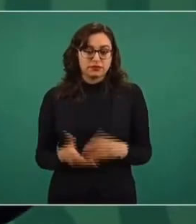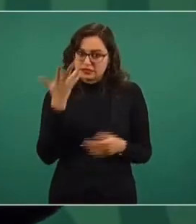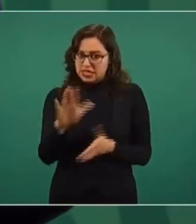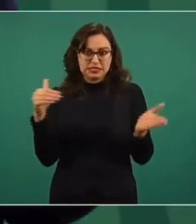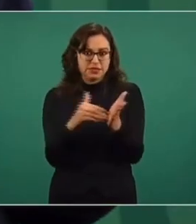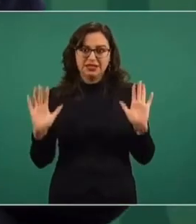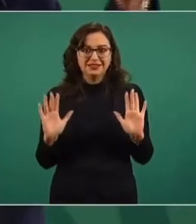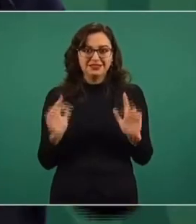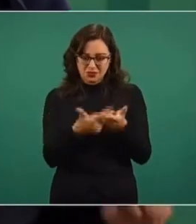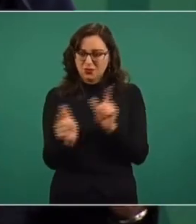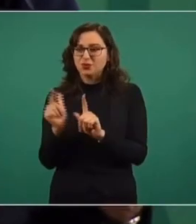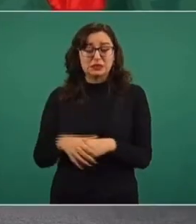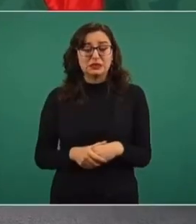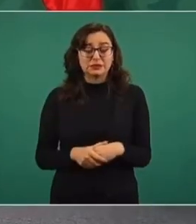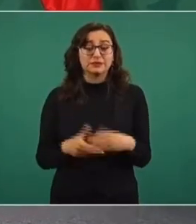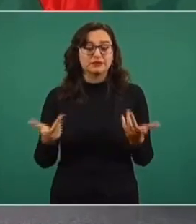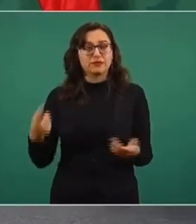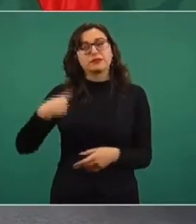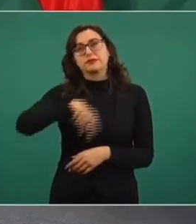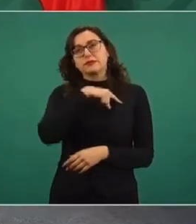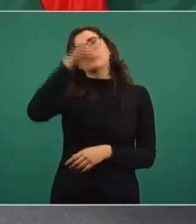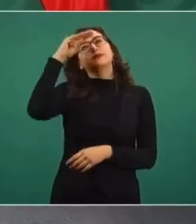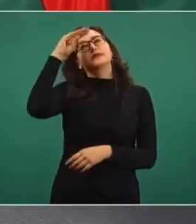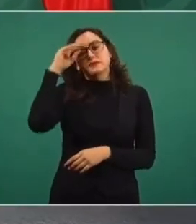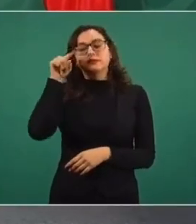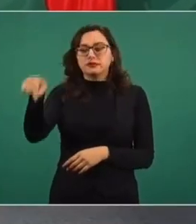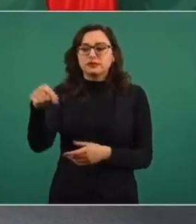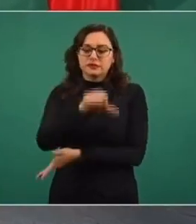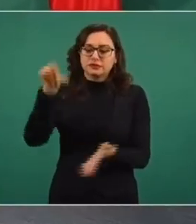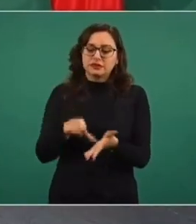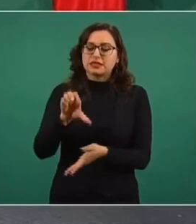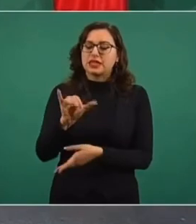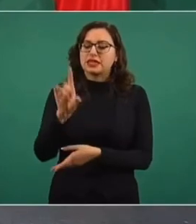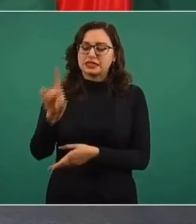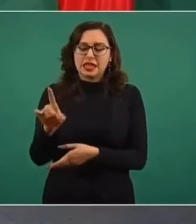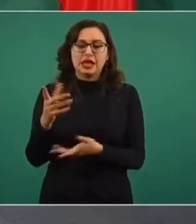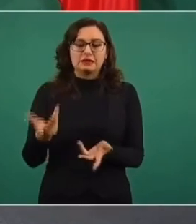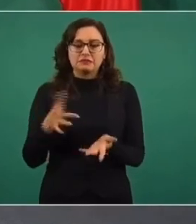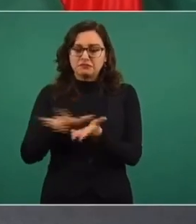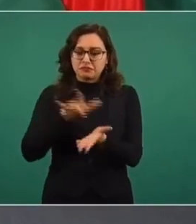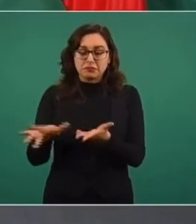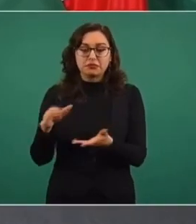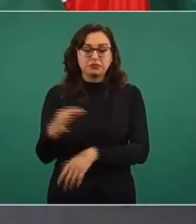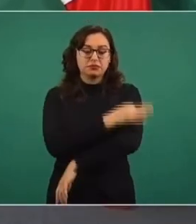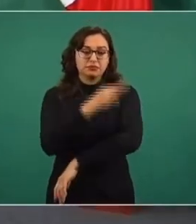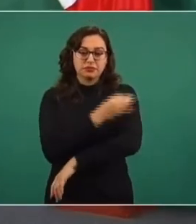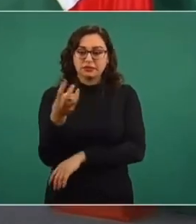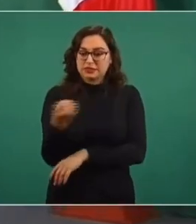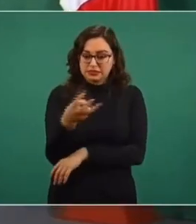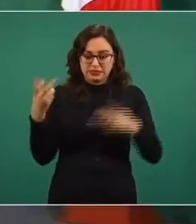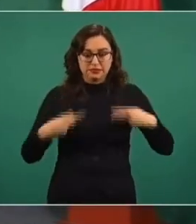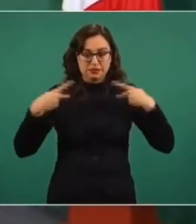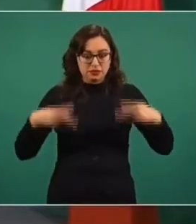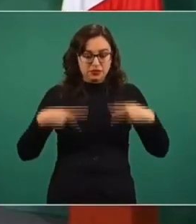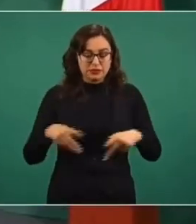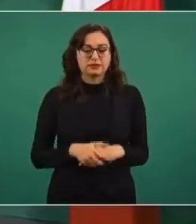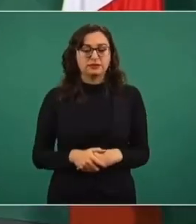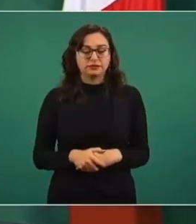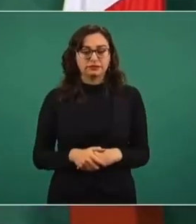de centros integradores. Estamos pensando que en cada centro integrador se van a vacunar 300 adultos mayores.